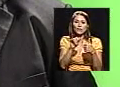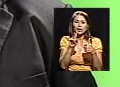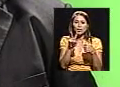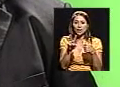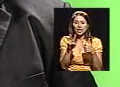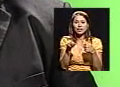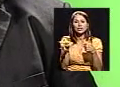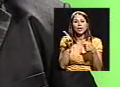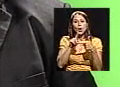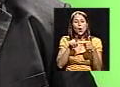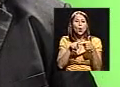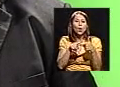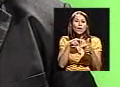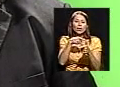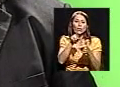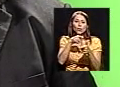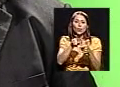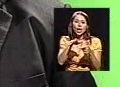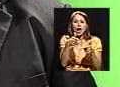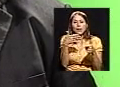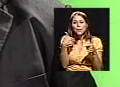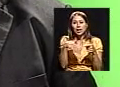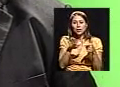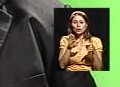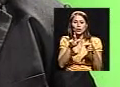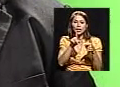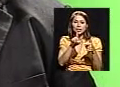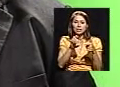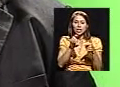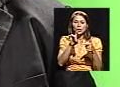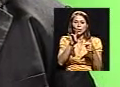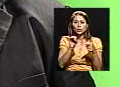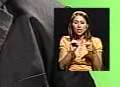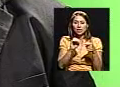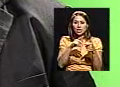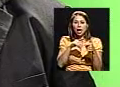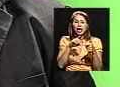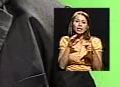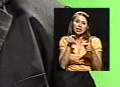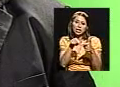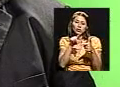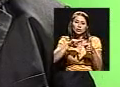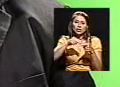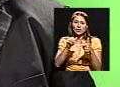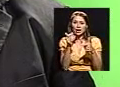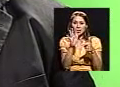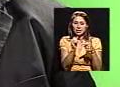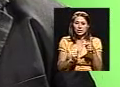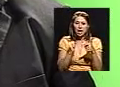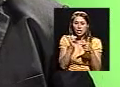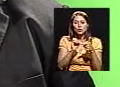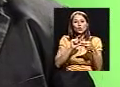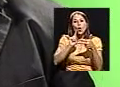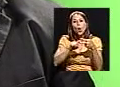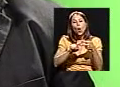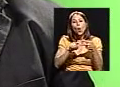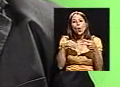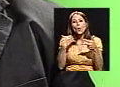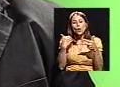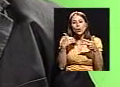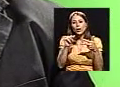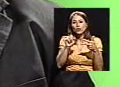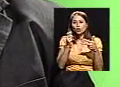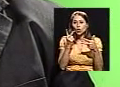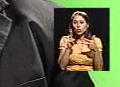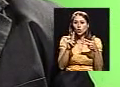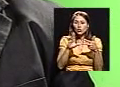haber aportado al menos 180 cuotas, que son 15 años cotizados, o haber cotizado al menos 12 cuotas dentro de